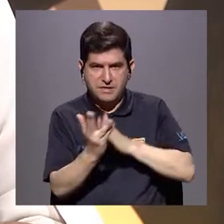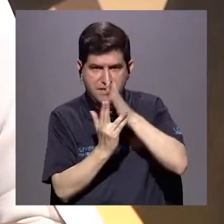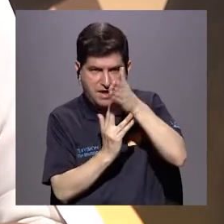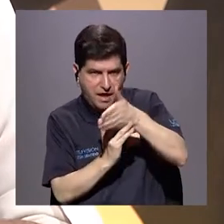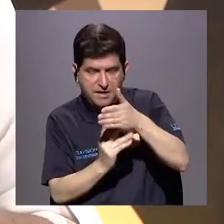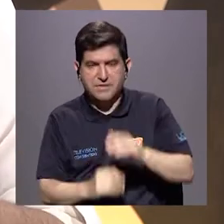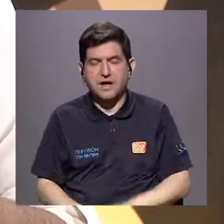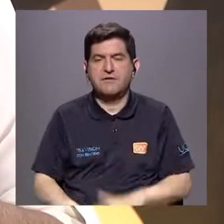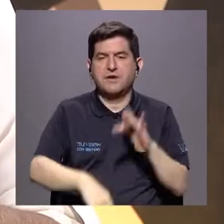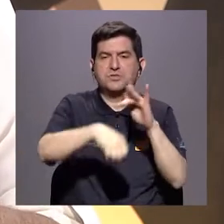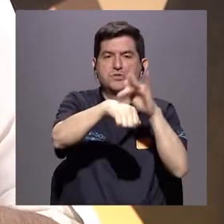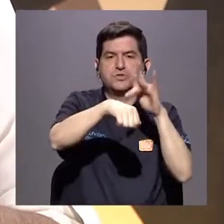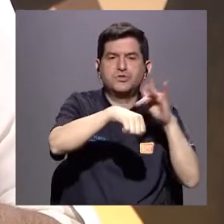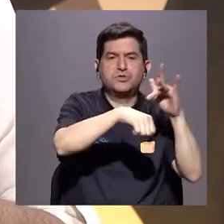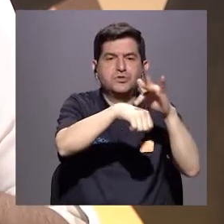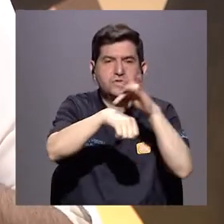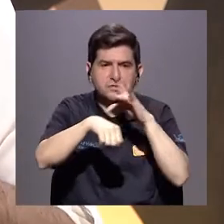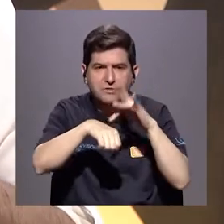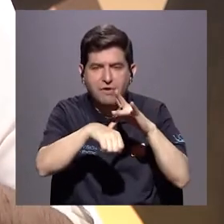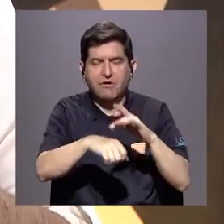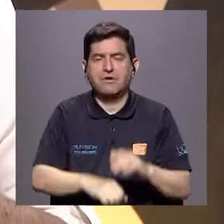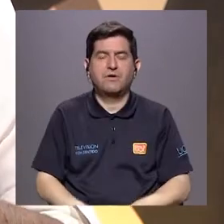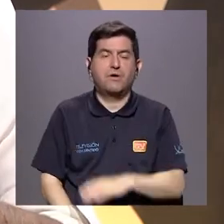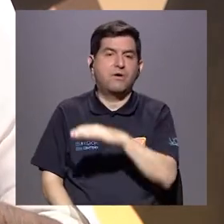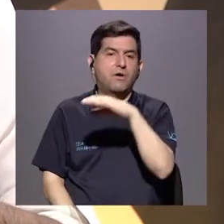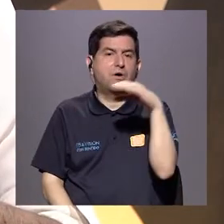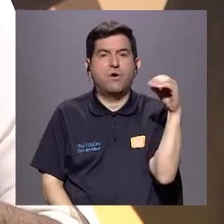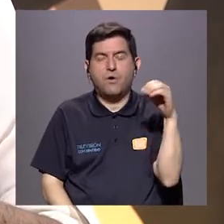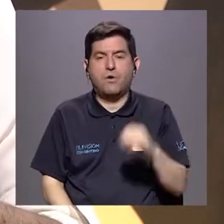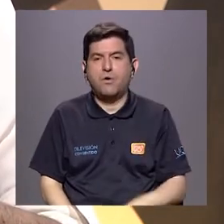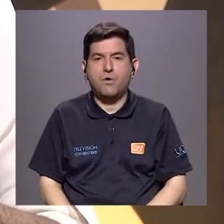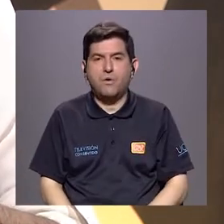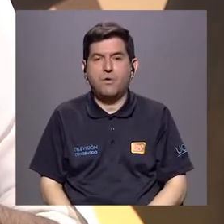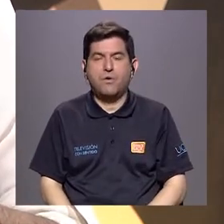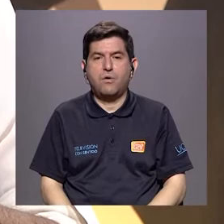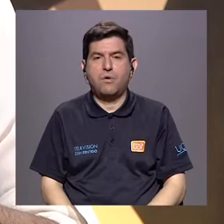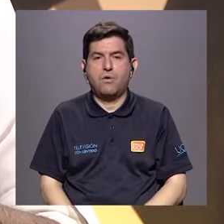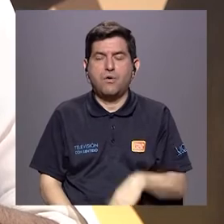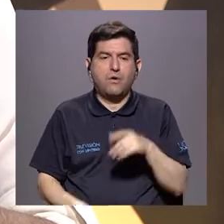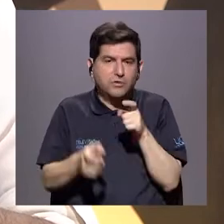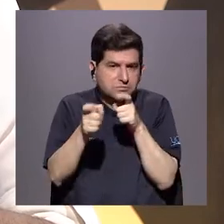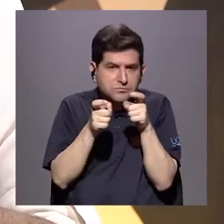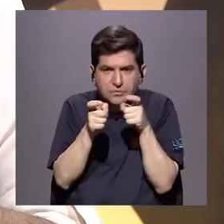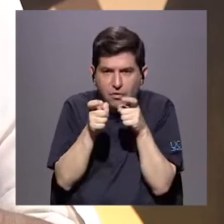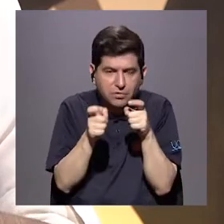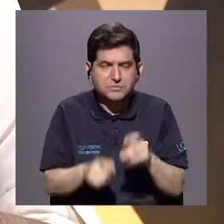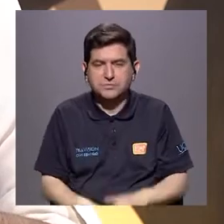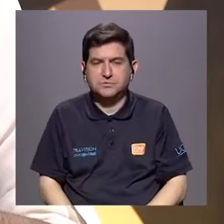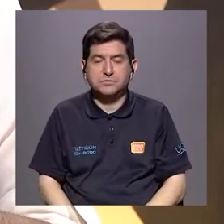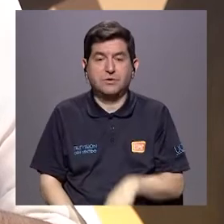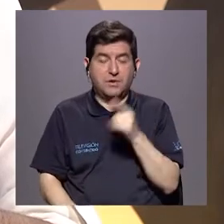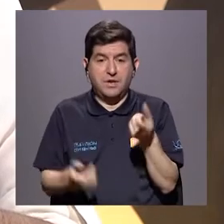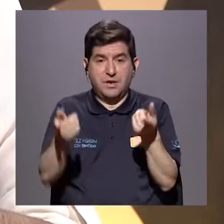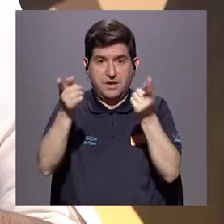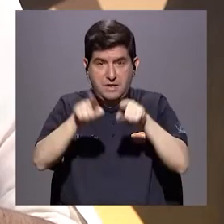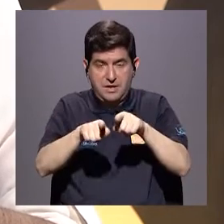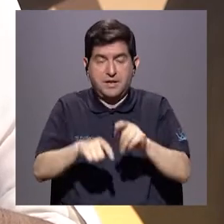de toqueteos, a través de manipulación al